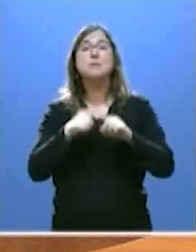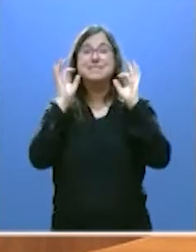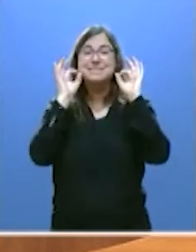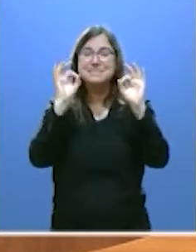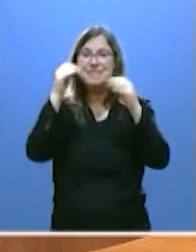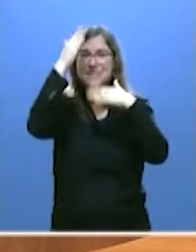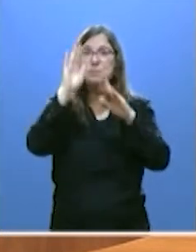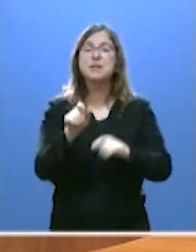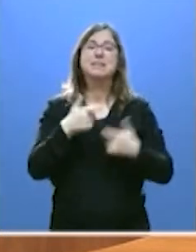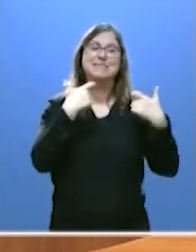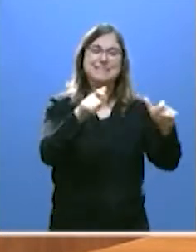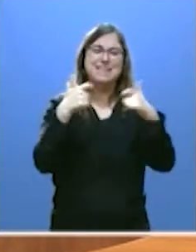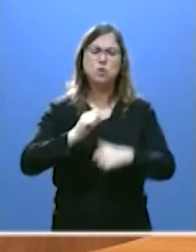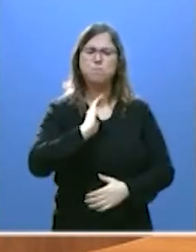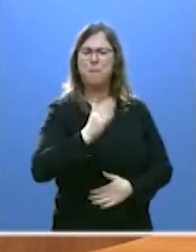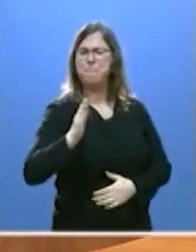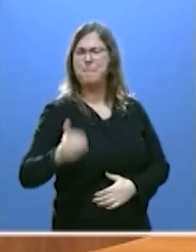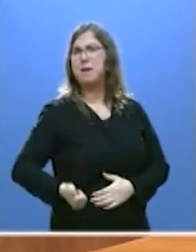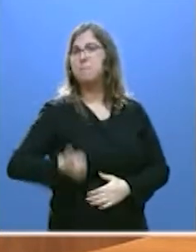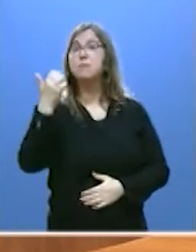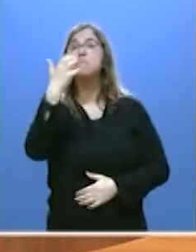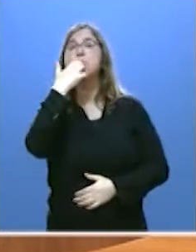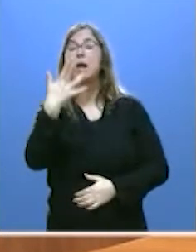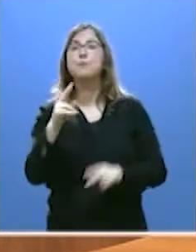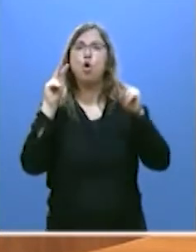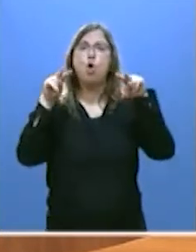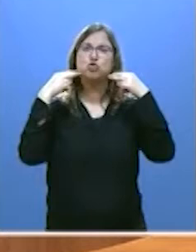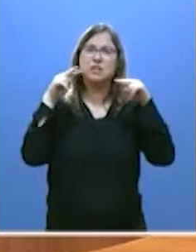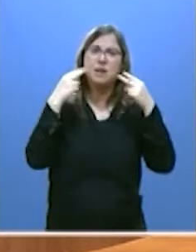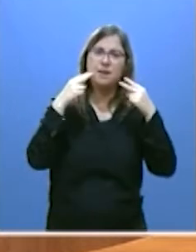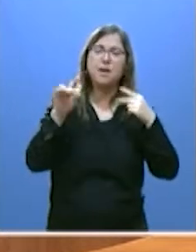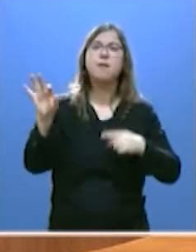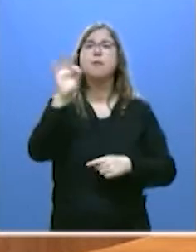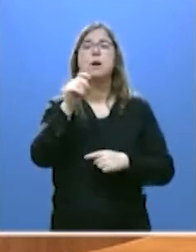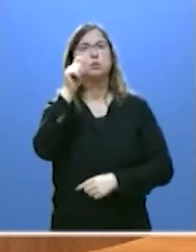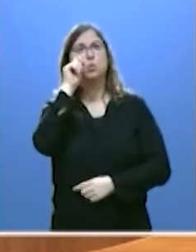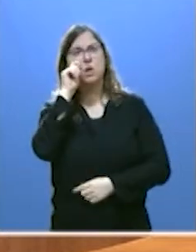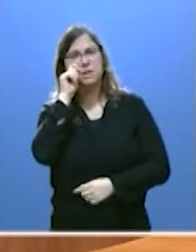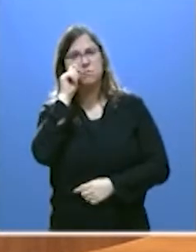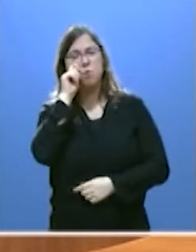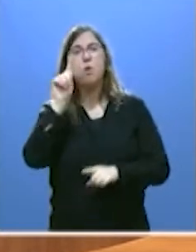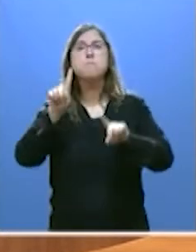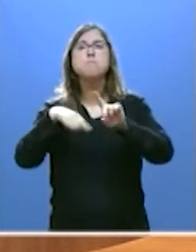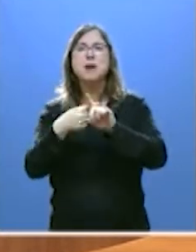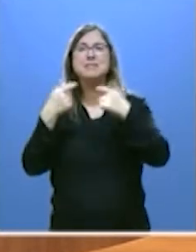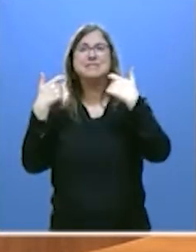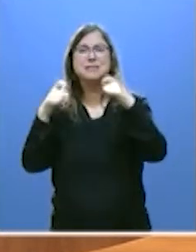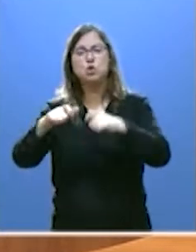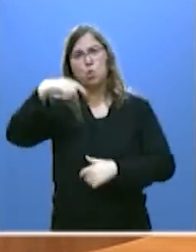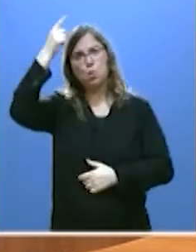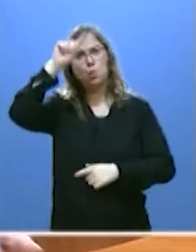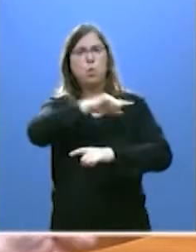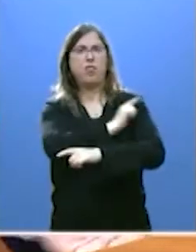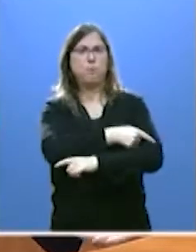especial a los sectores más castigados, como han sido la hostelería, como ha sido el turismo y el sector cultural y